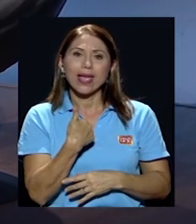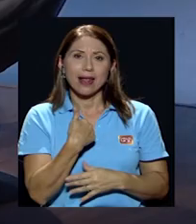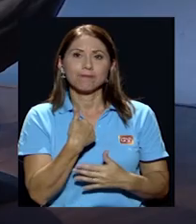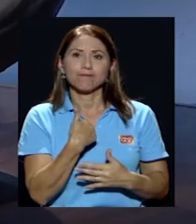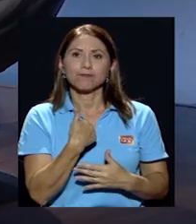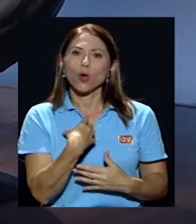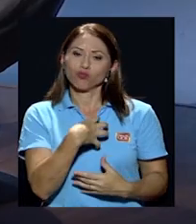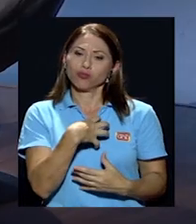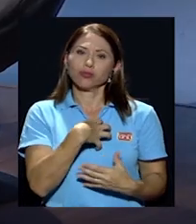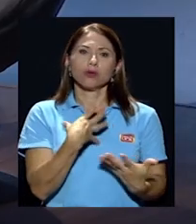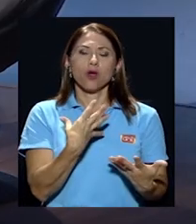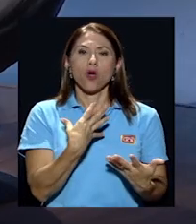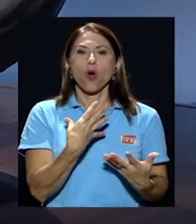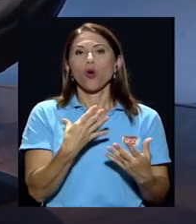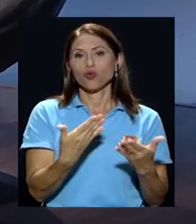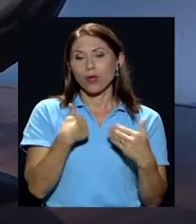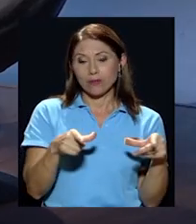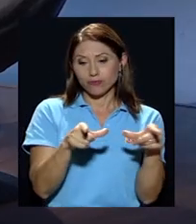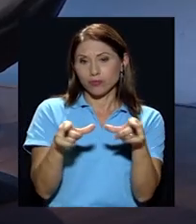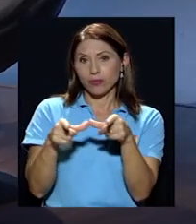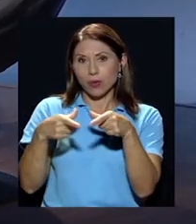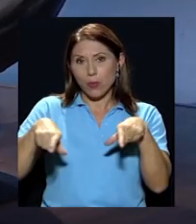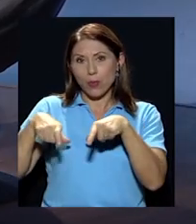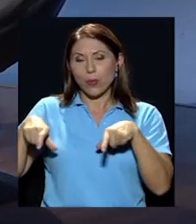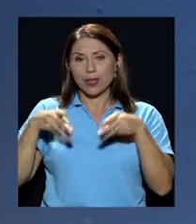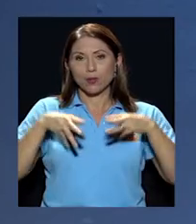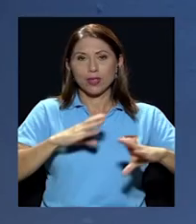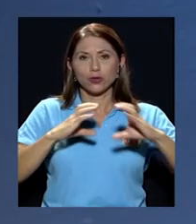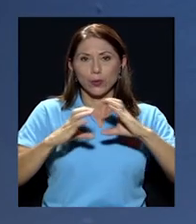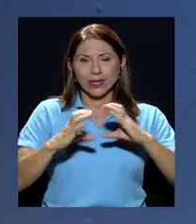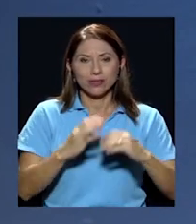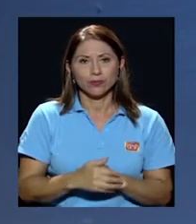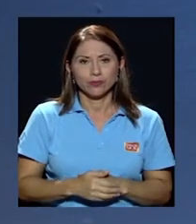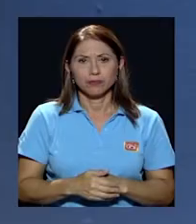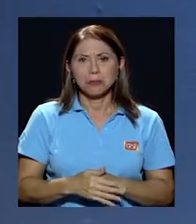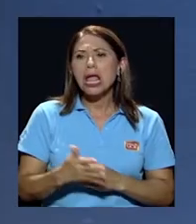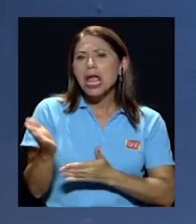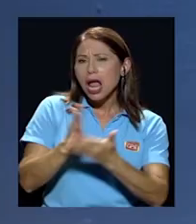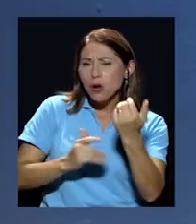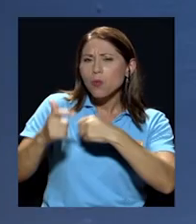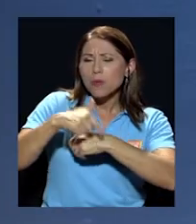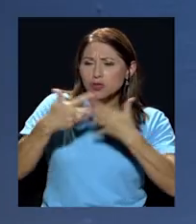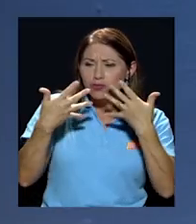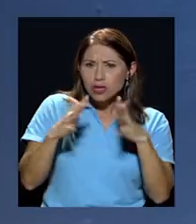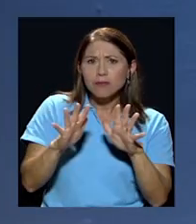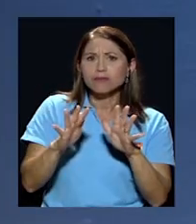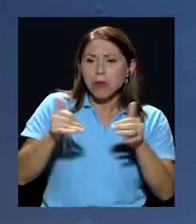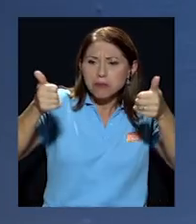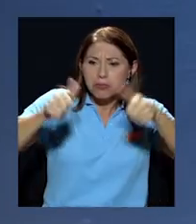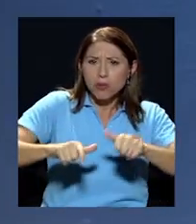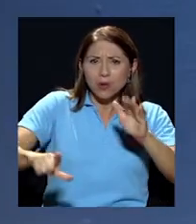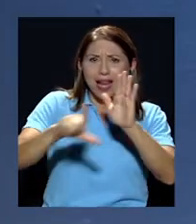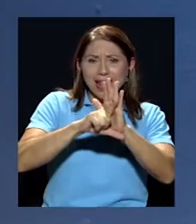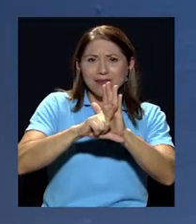propietarios o fueran accionistas de los medios de comunicación en un momento dado se pasó una ley por la ley